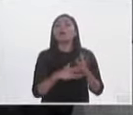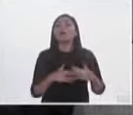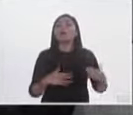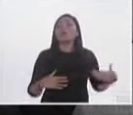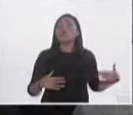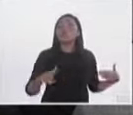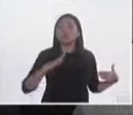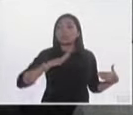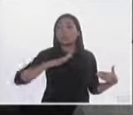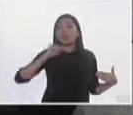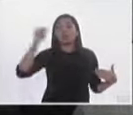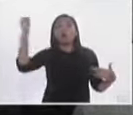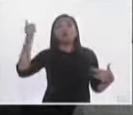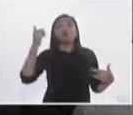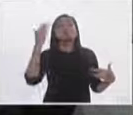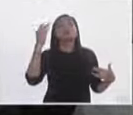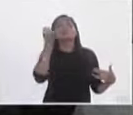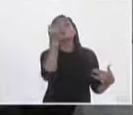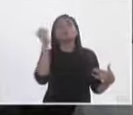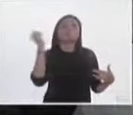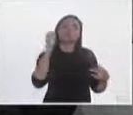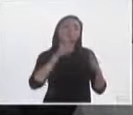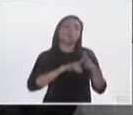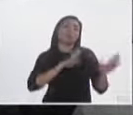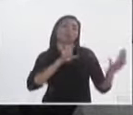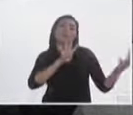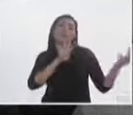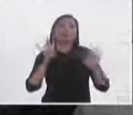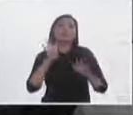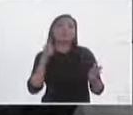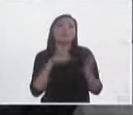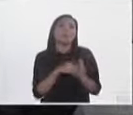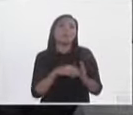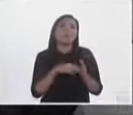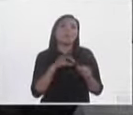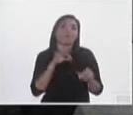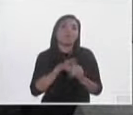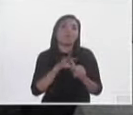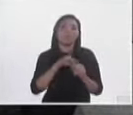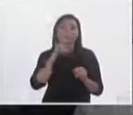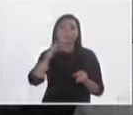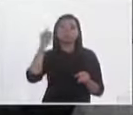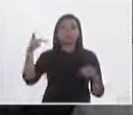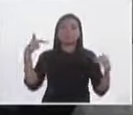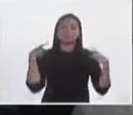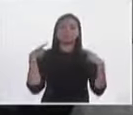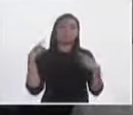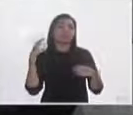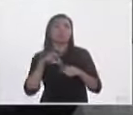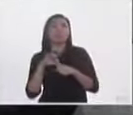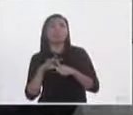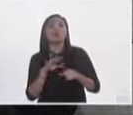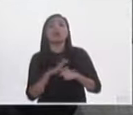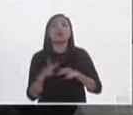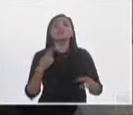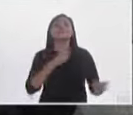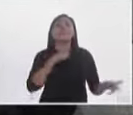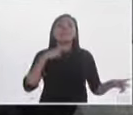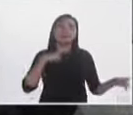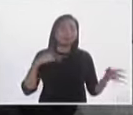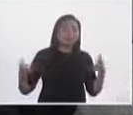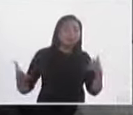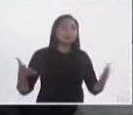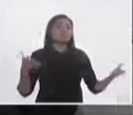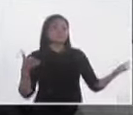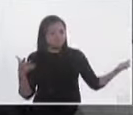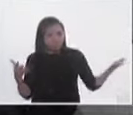que traen 900 mil votos ahí y van a construir su agenda, que los ciudadanos votaron por ella. Entonces, hay que saberlo convivir, hay que verlo,